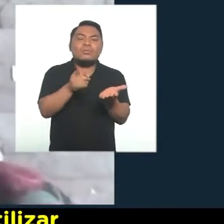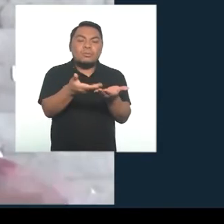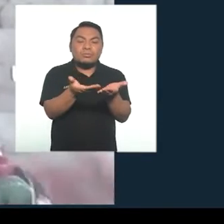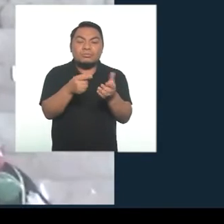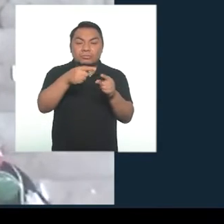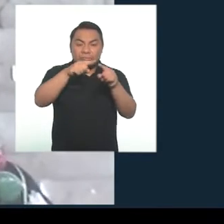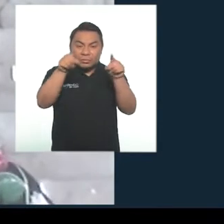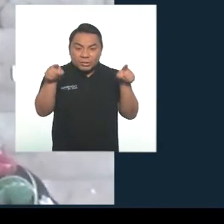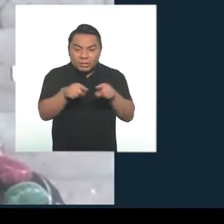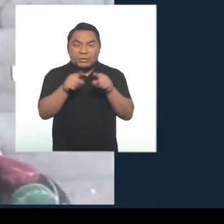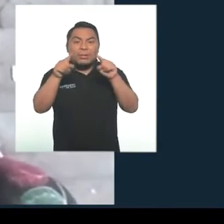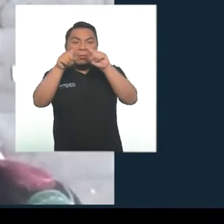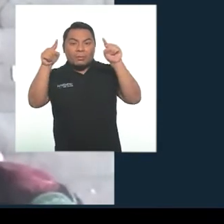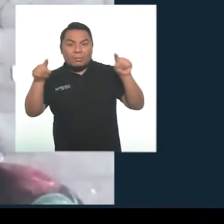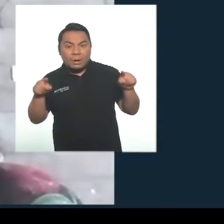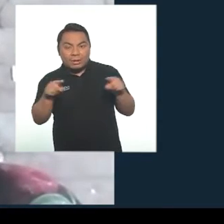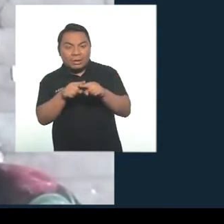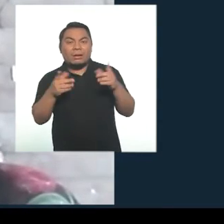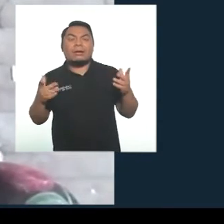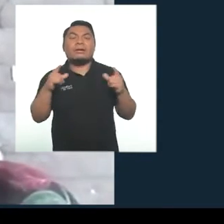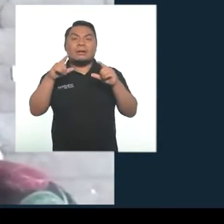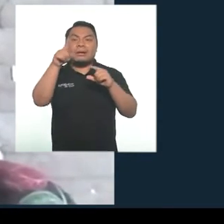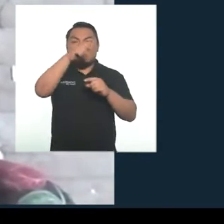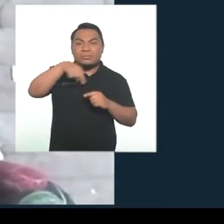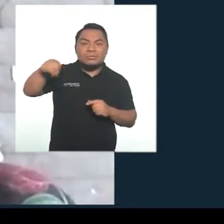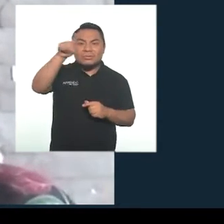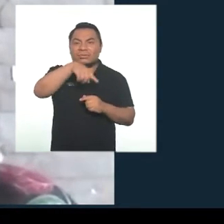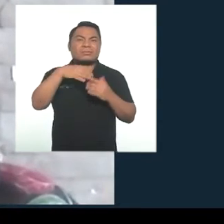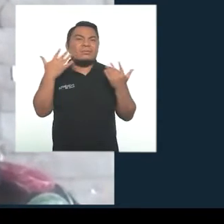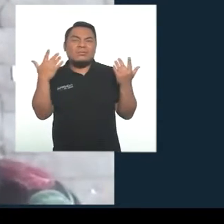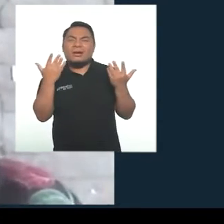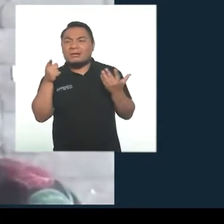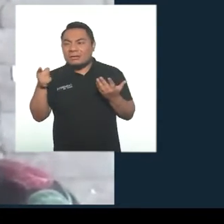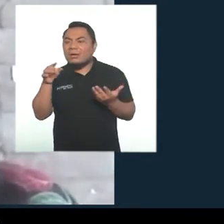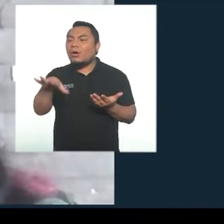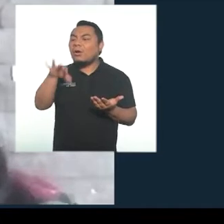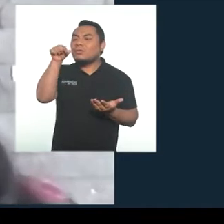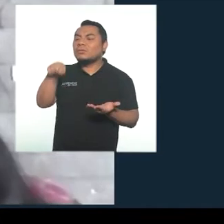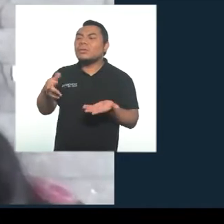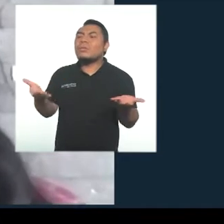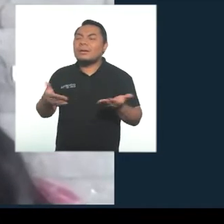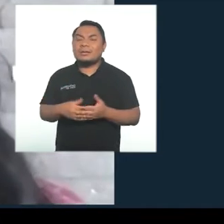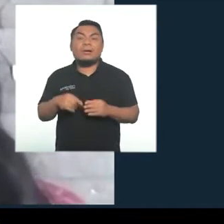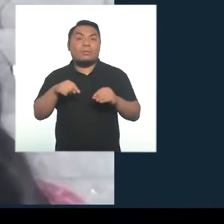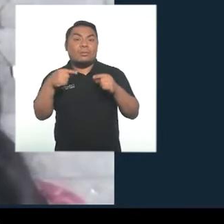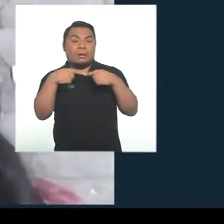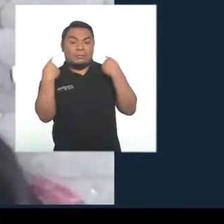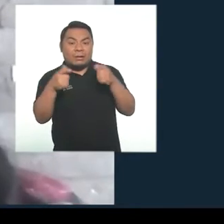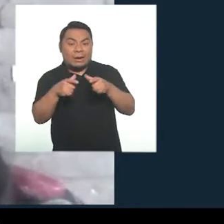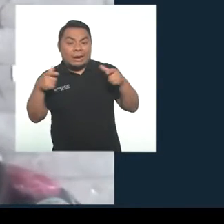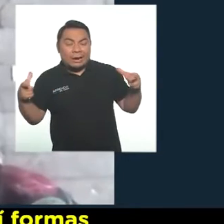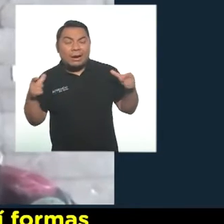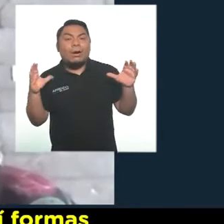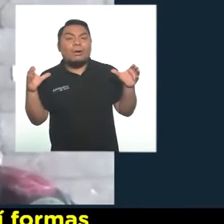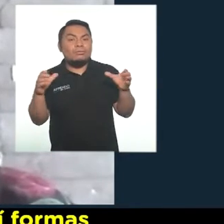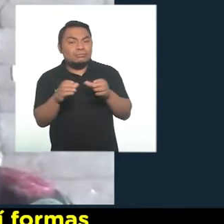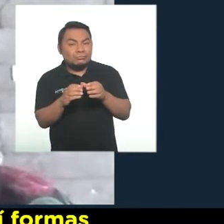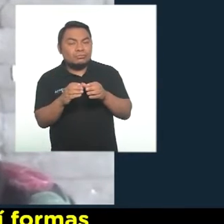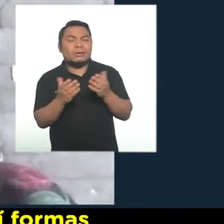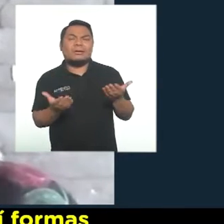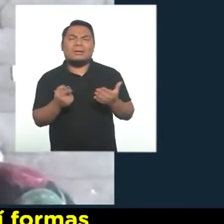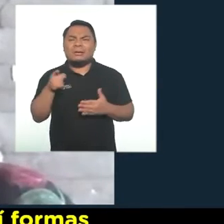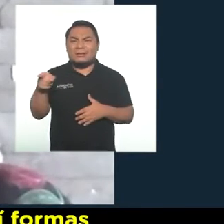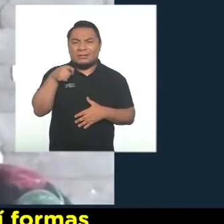utilizar. Uno circular, uno cuadrado, uno redondo, una bandeja grande, una bandeja